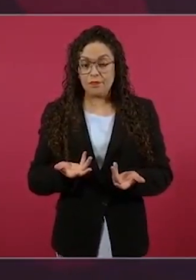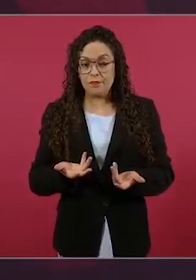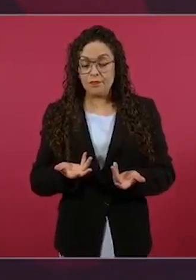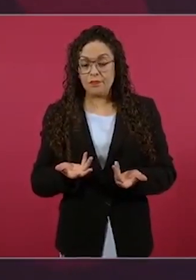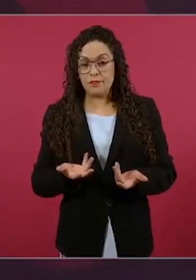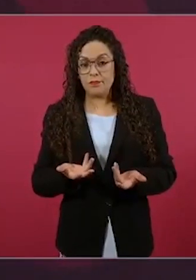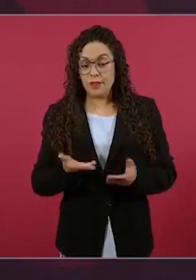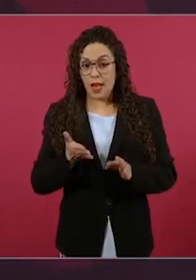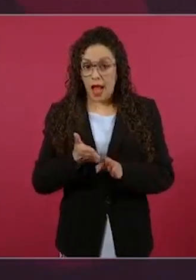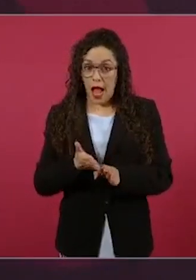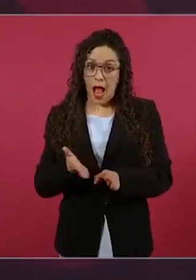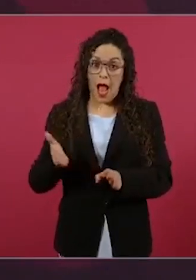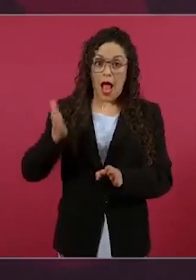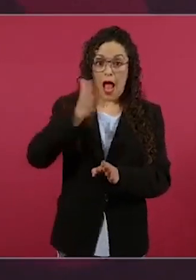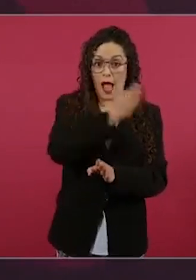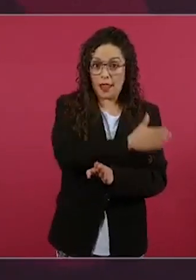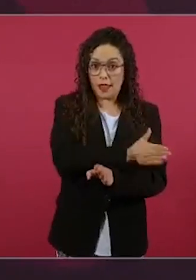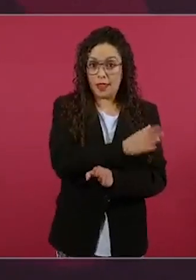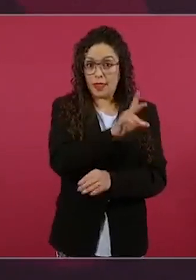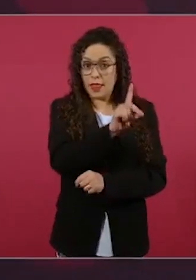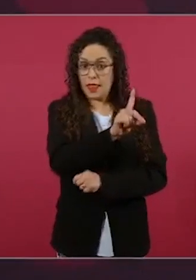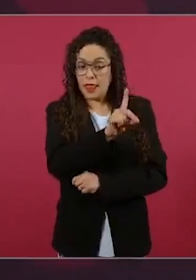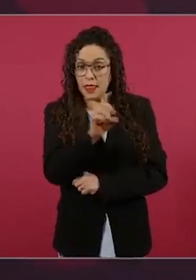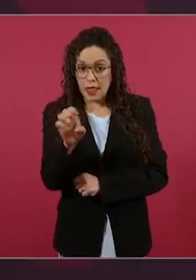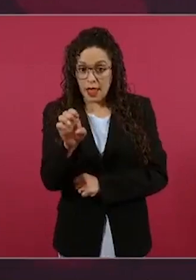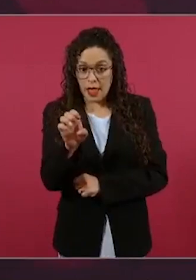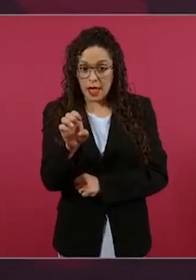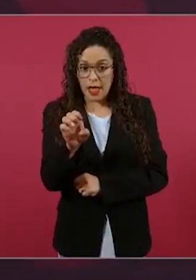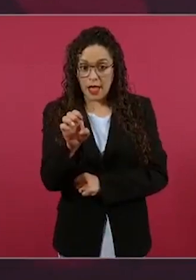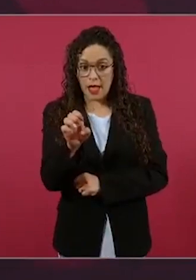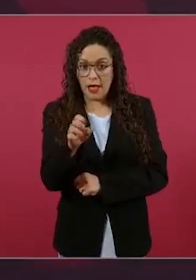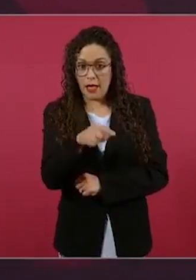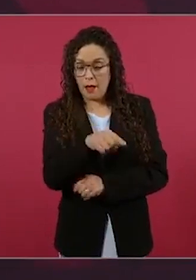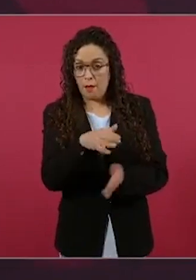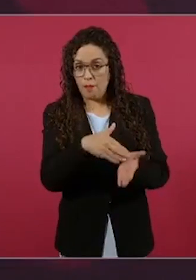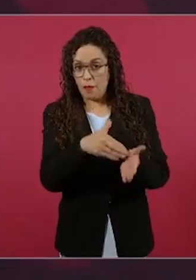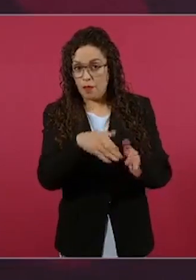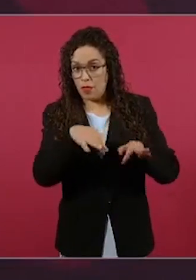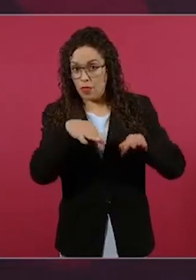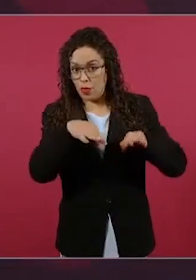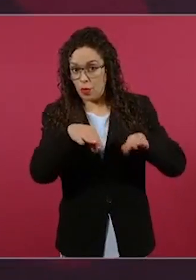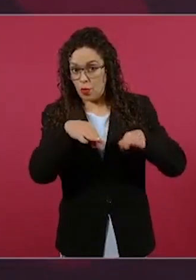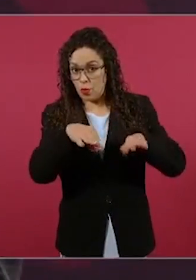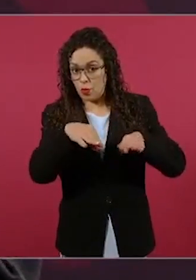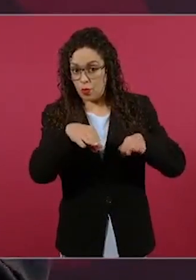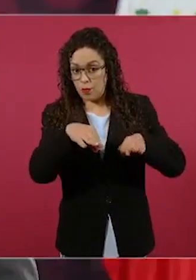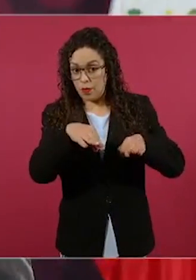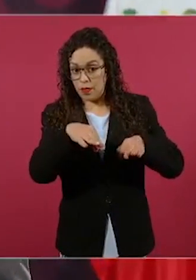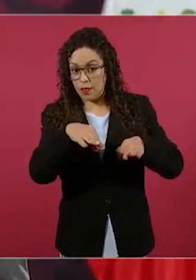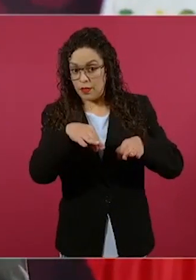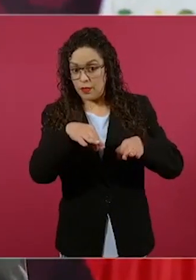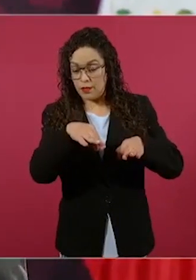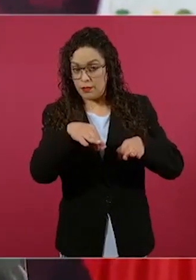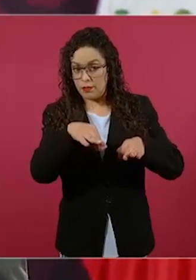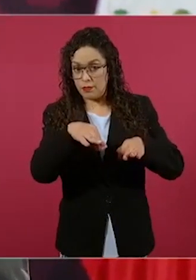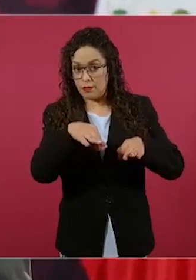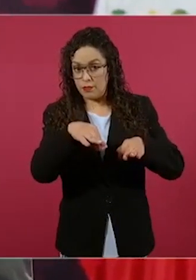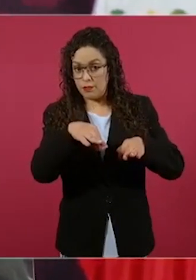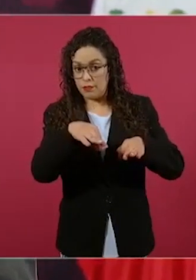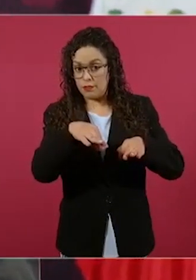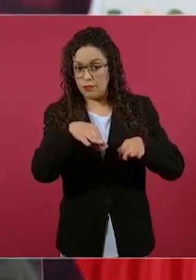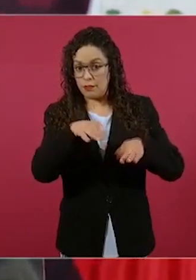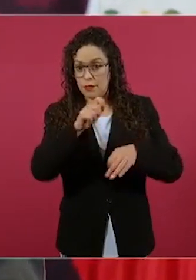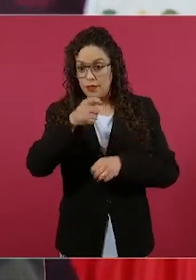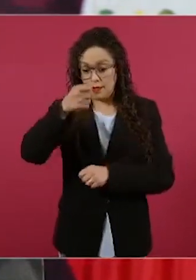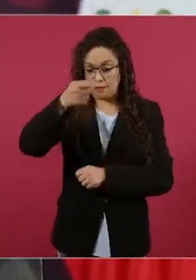el documento de la solicitud de